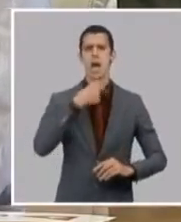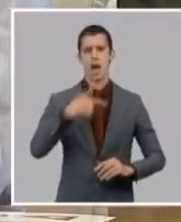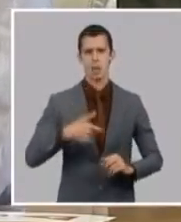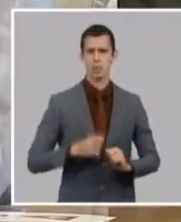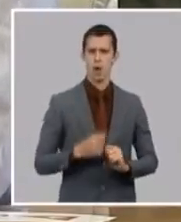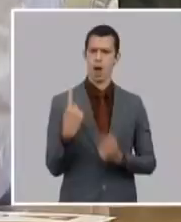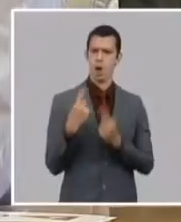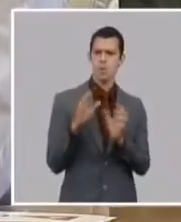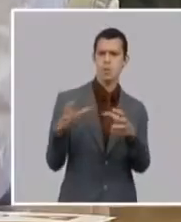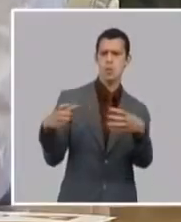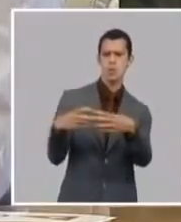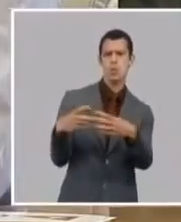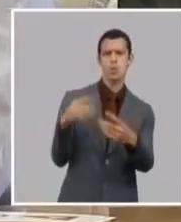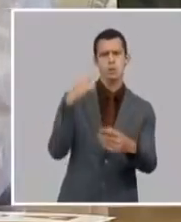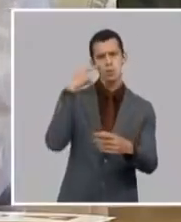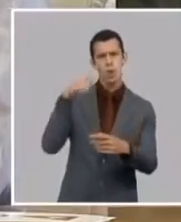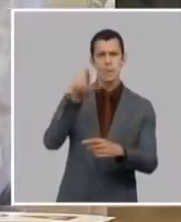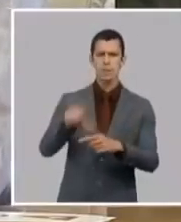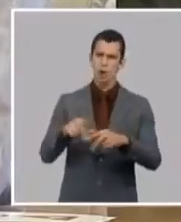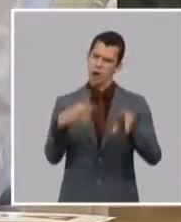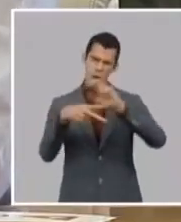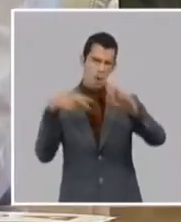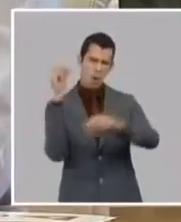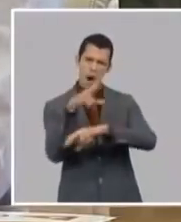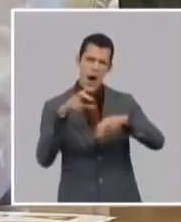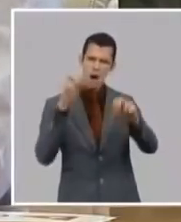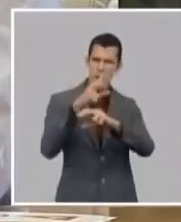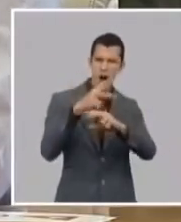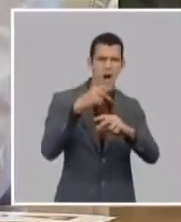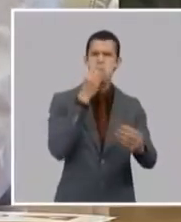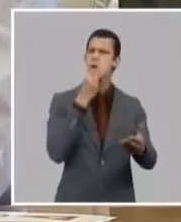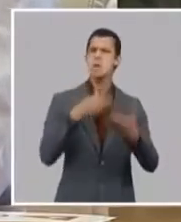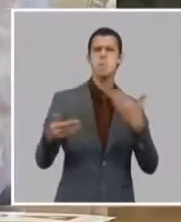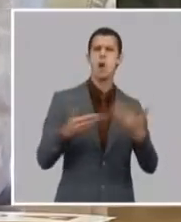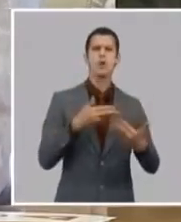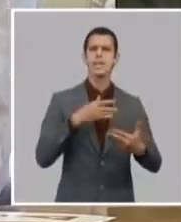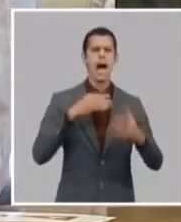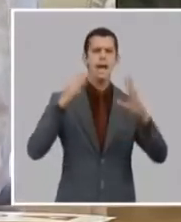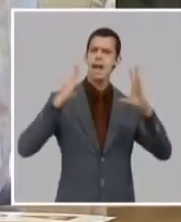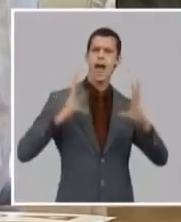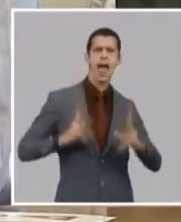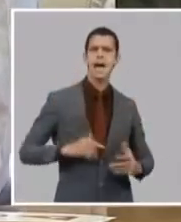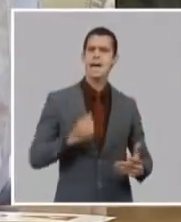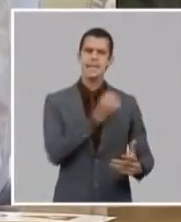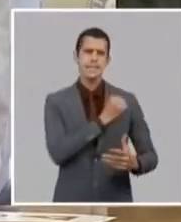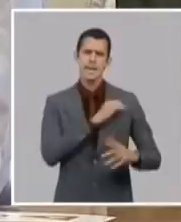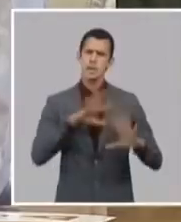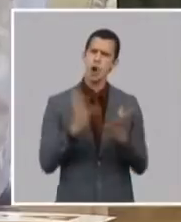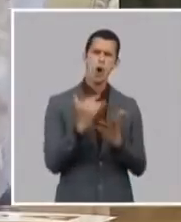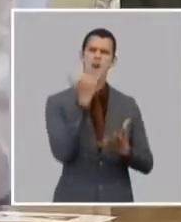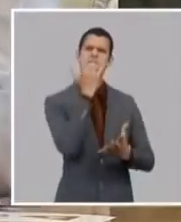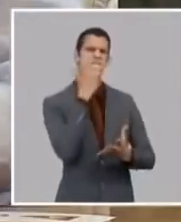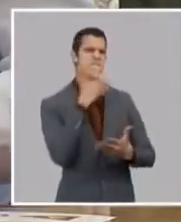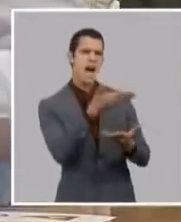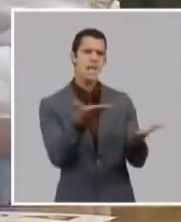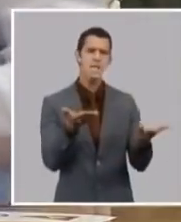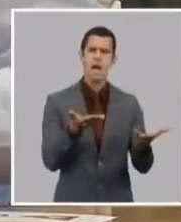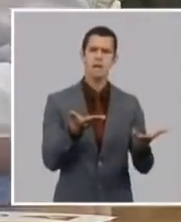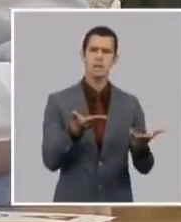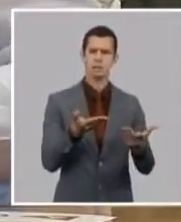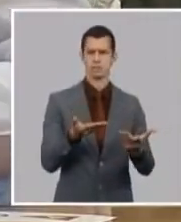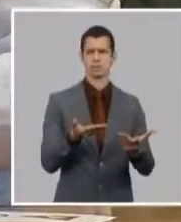insatisfechas que tienen vehículos tienen posibilidades de mostrar su insatisfacción por otras vías pero